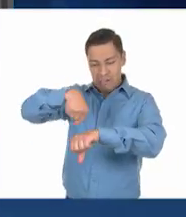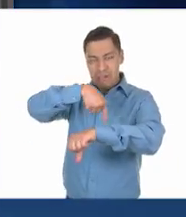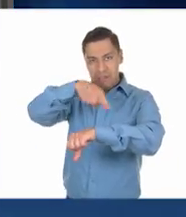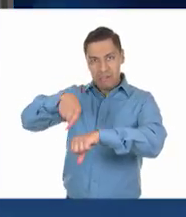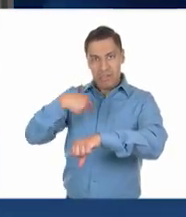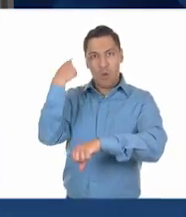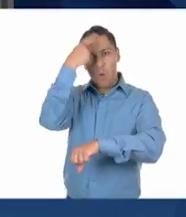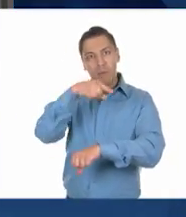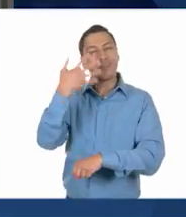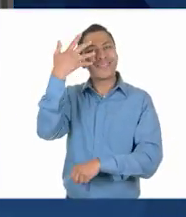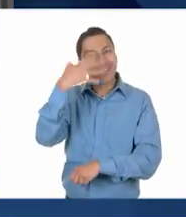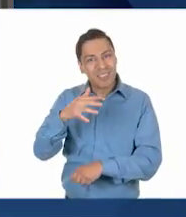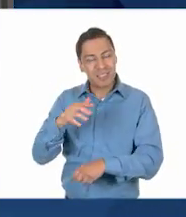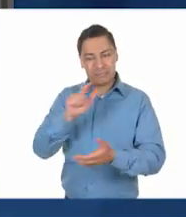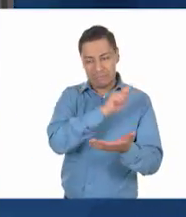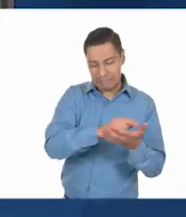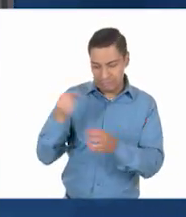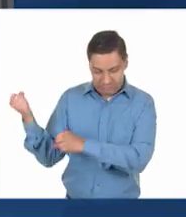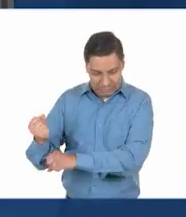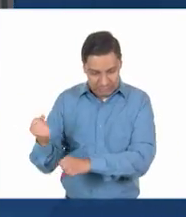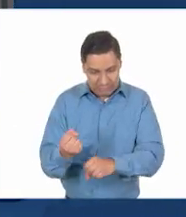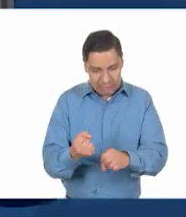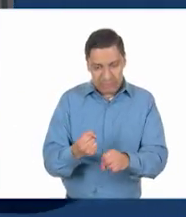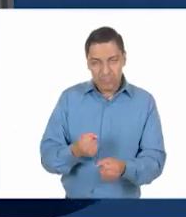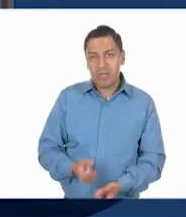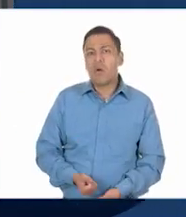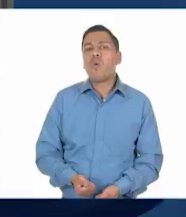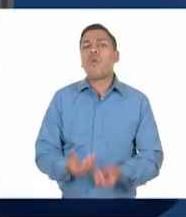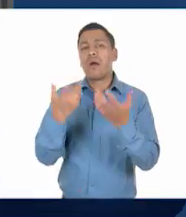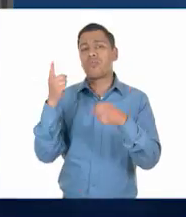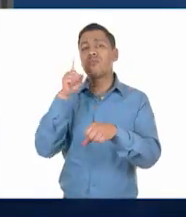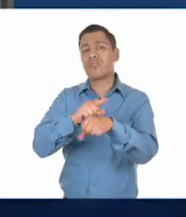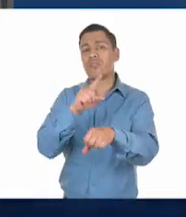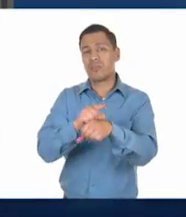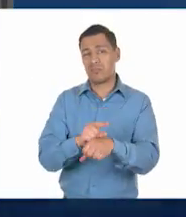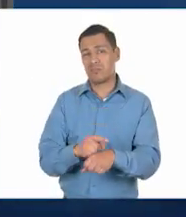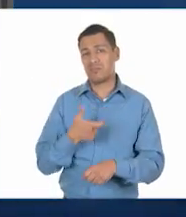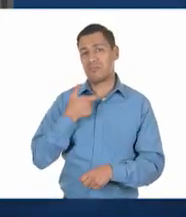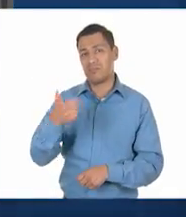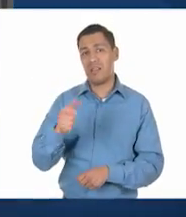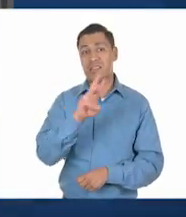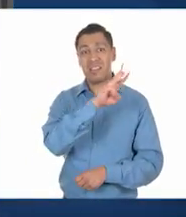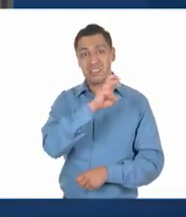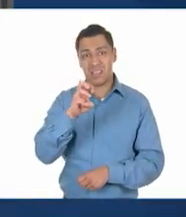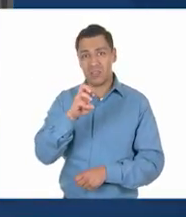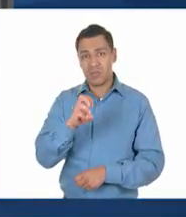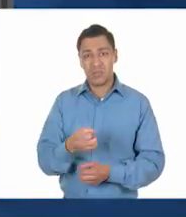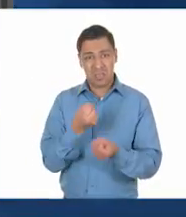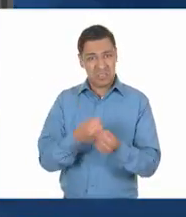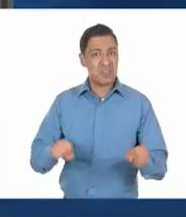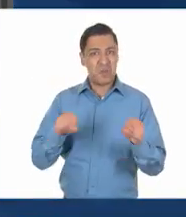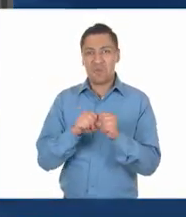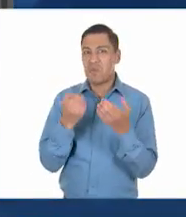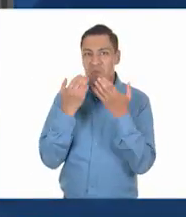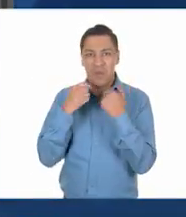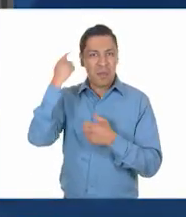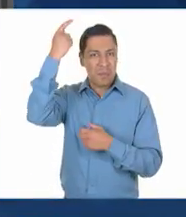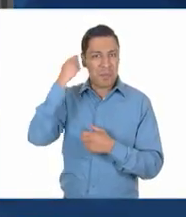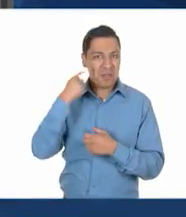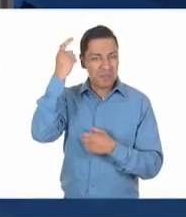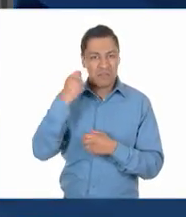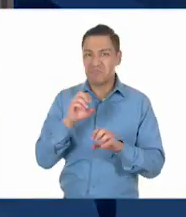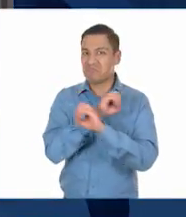trabajo doméstico. Gana 300 pesos diarios. No tiene seguro médico y no tendrá derecho a recibir una pensión.